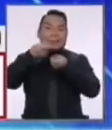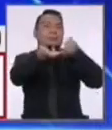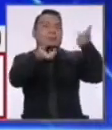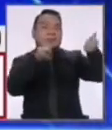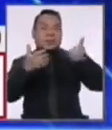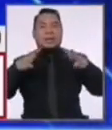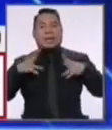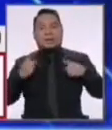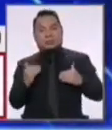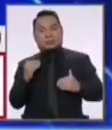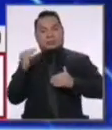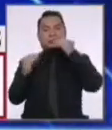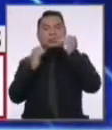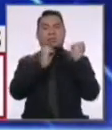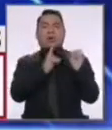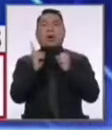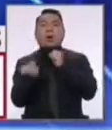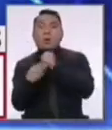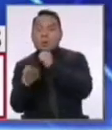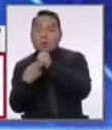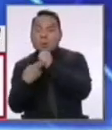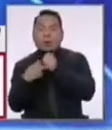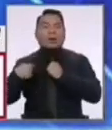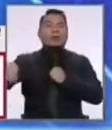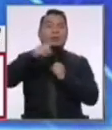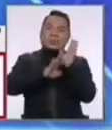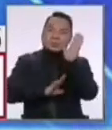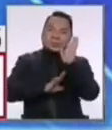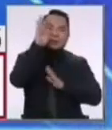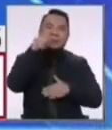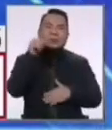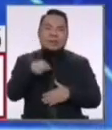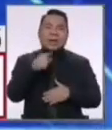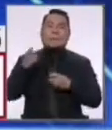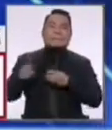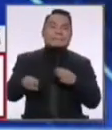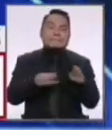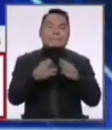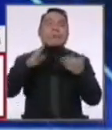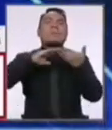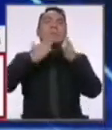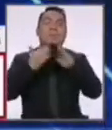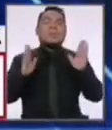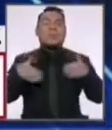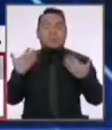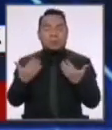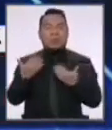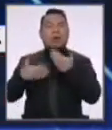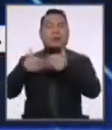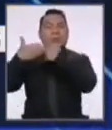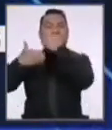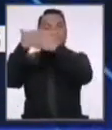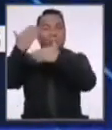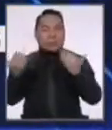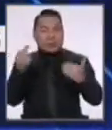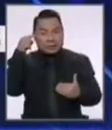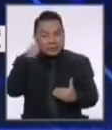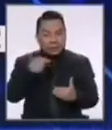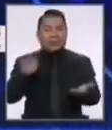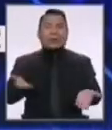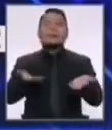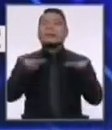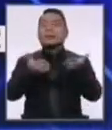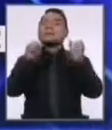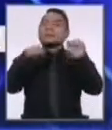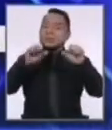genera riqueza y la riqueza genera ahorro y con el ahorro podemos todos salir adelante. Esa es la manera de que los pueblos puedan progresar y para eso vamos a